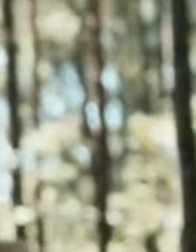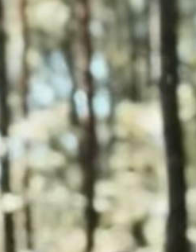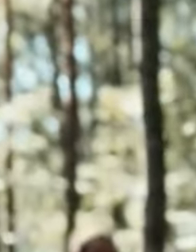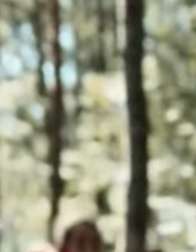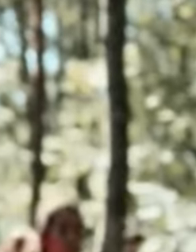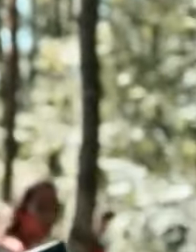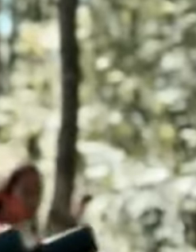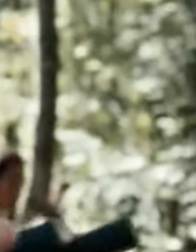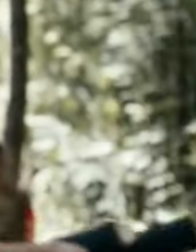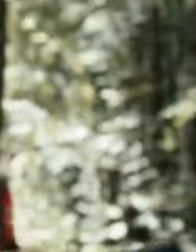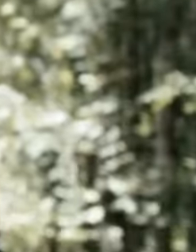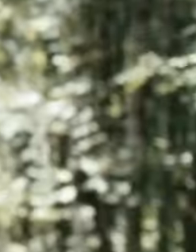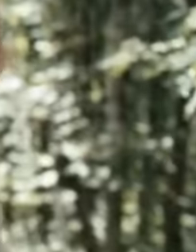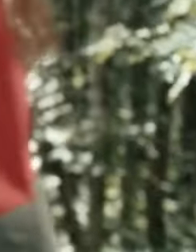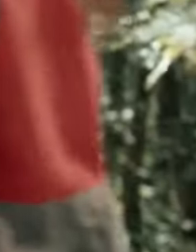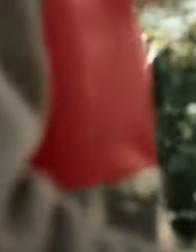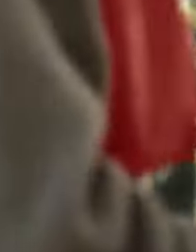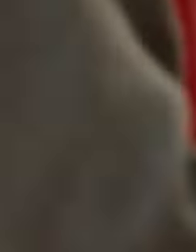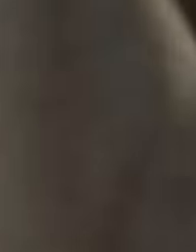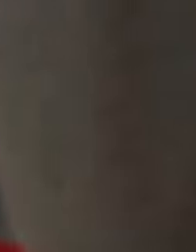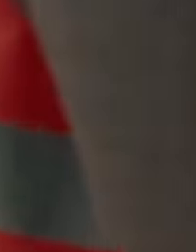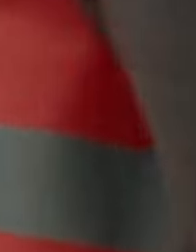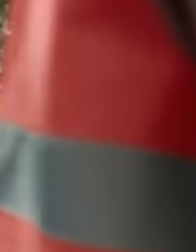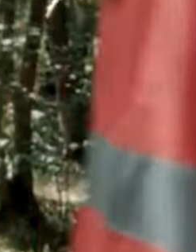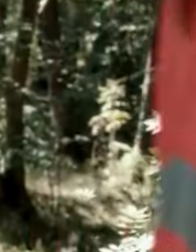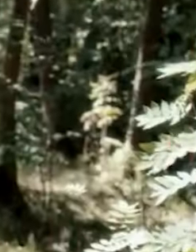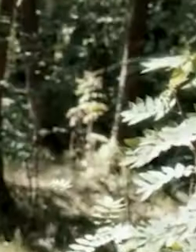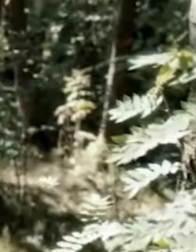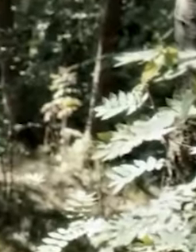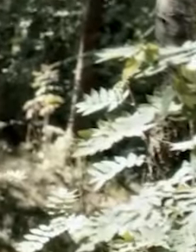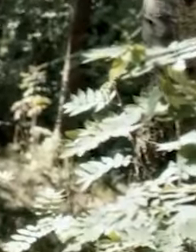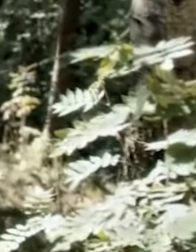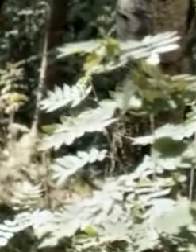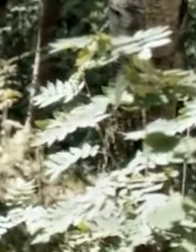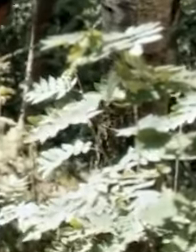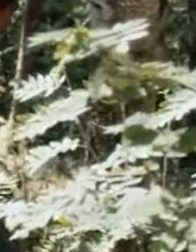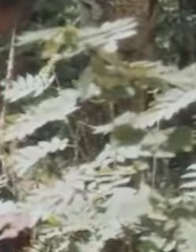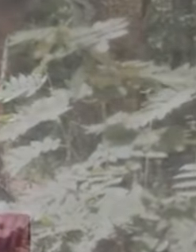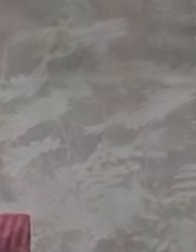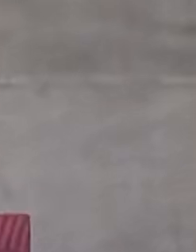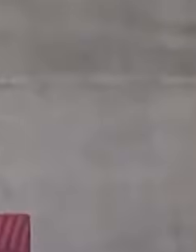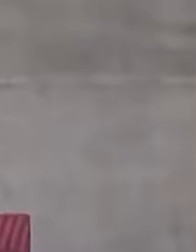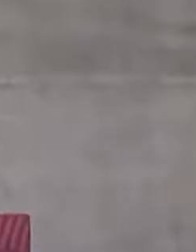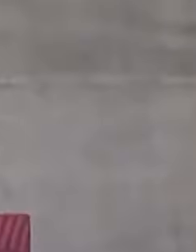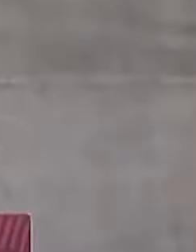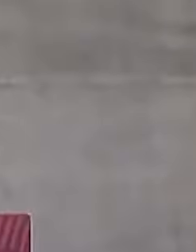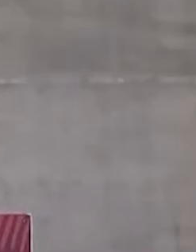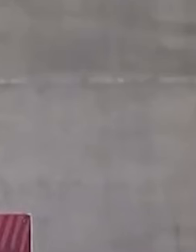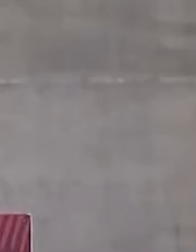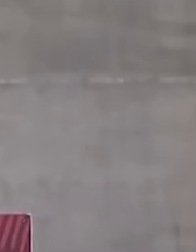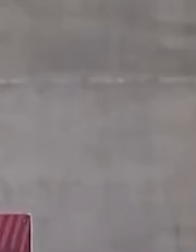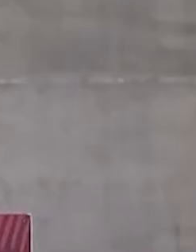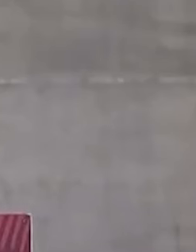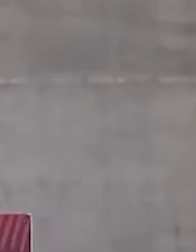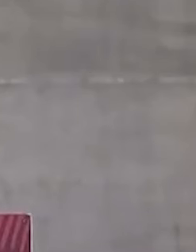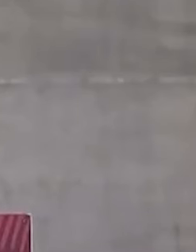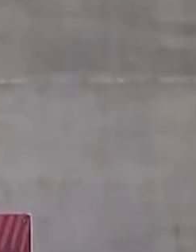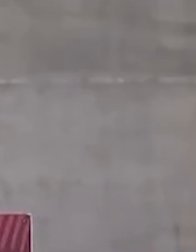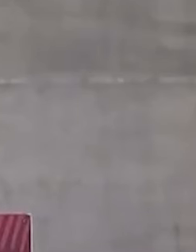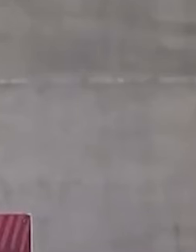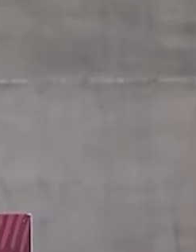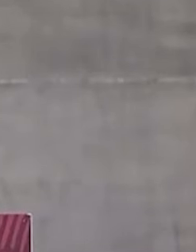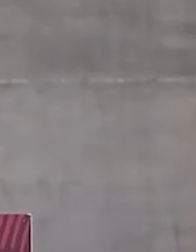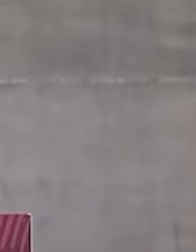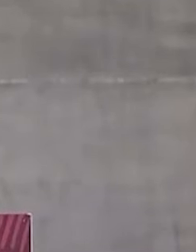G20. Un llamado urgente a cuidar el planeta y generar empleo digno. Este es su gran plan para el futuro